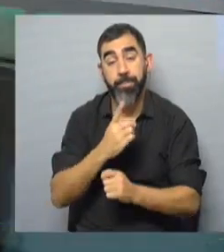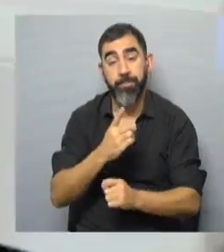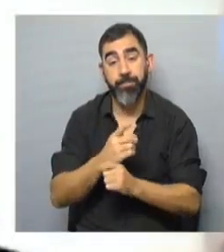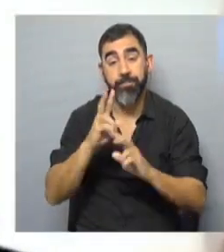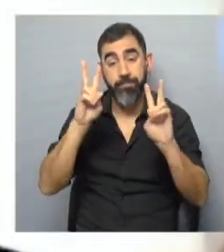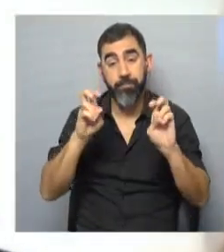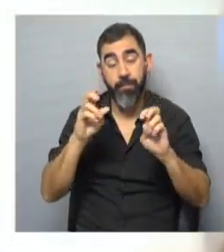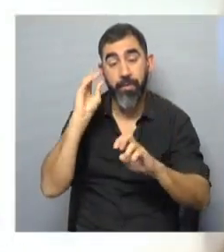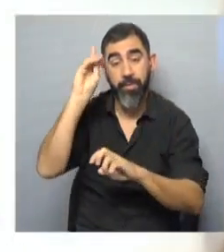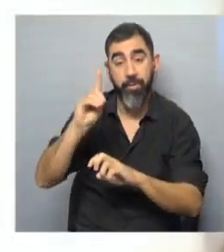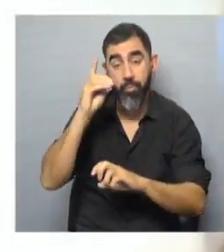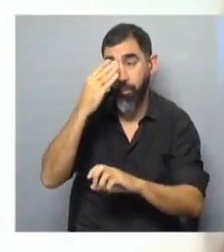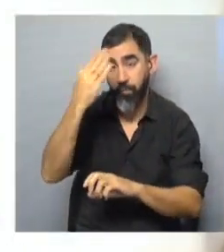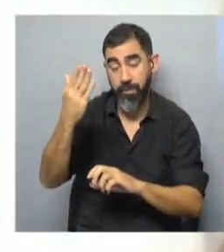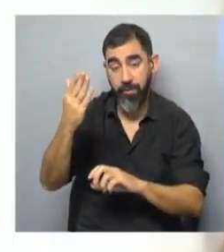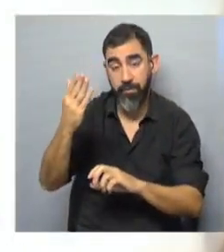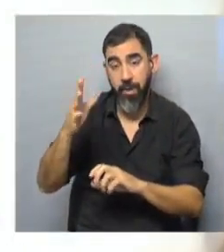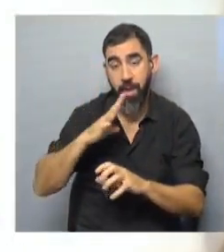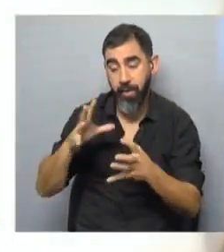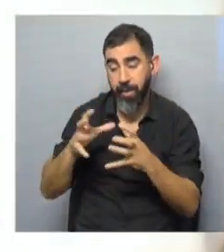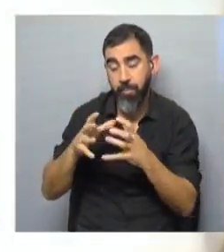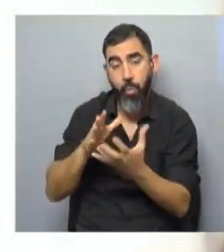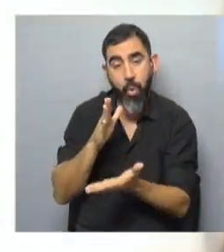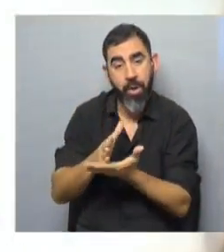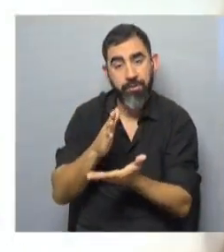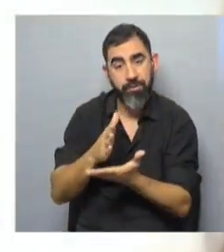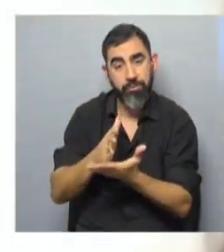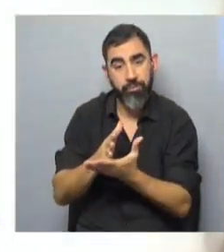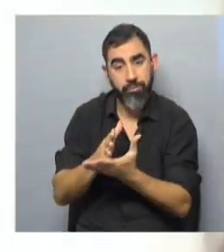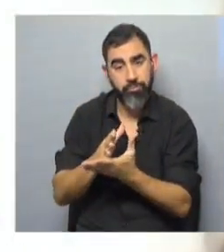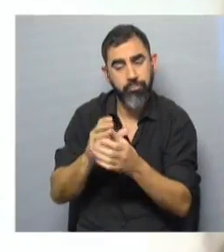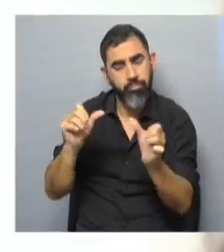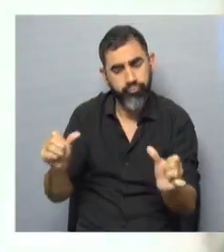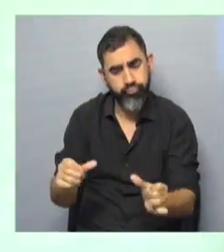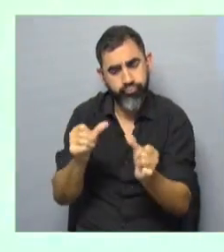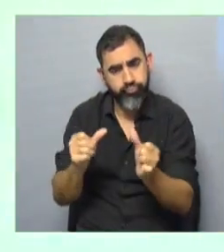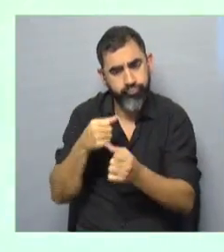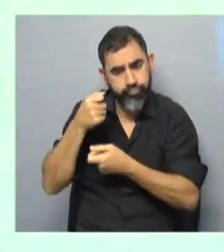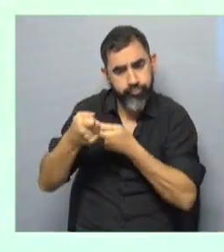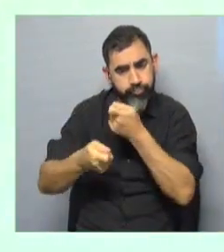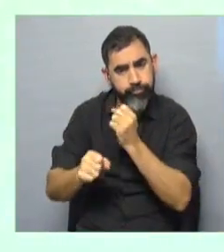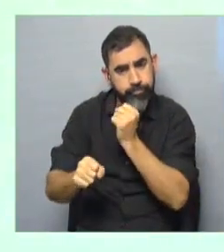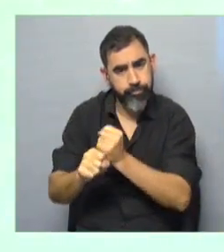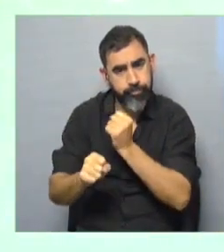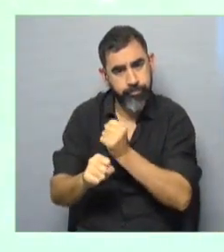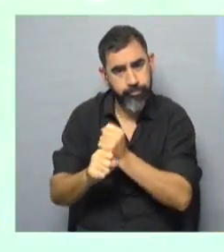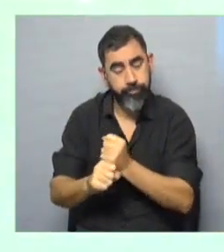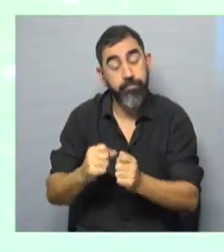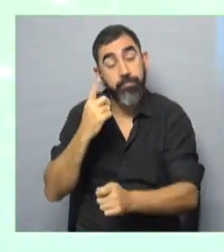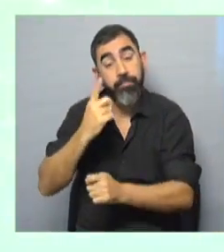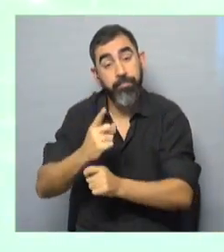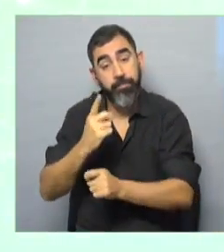la bancada viene trabajando con un equipo de asesores intensamente, primero que nada,